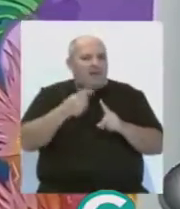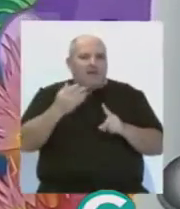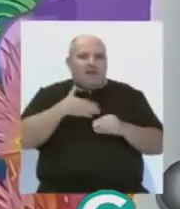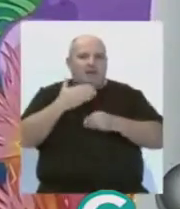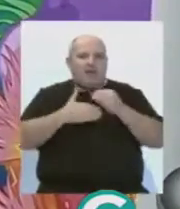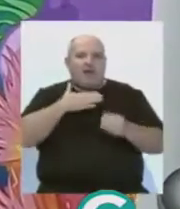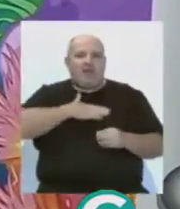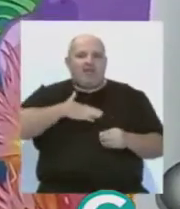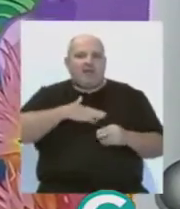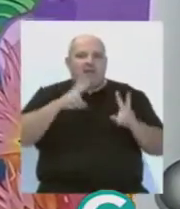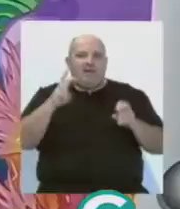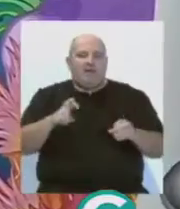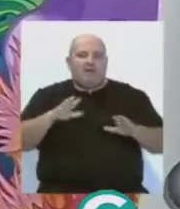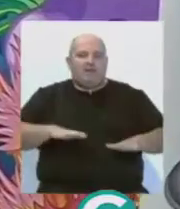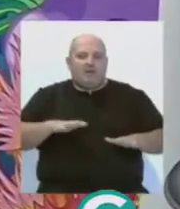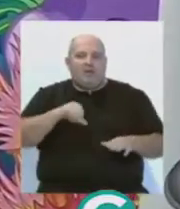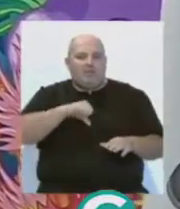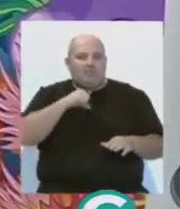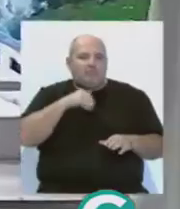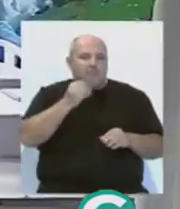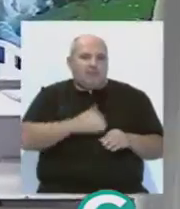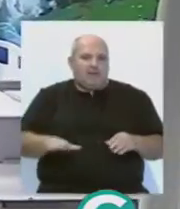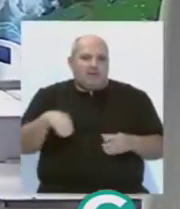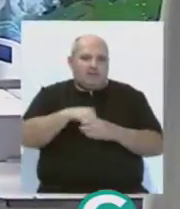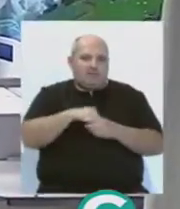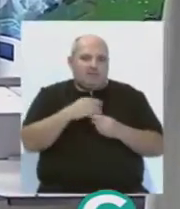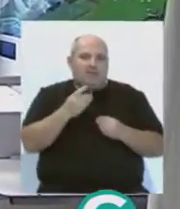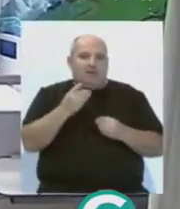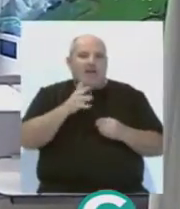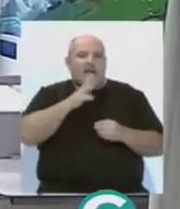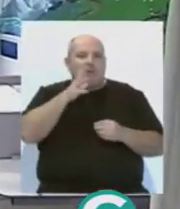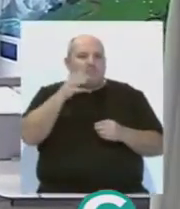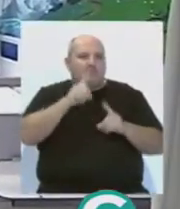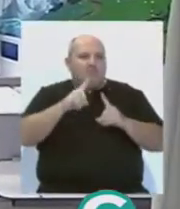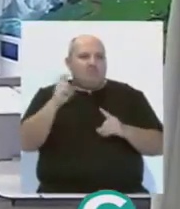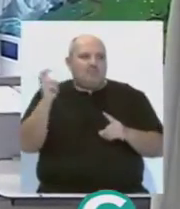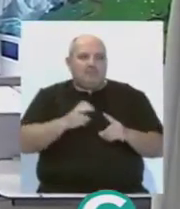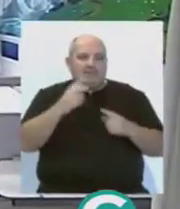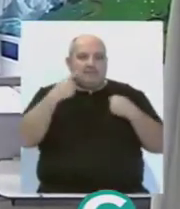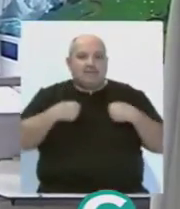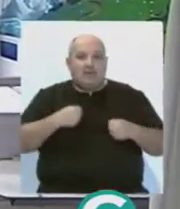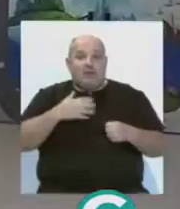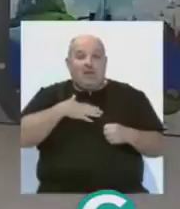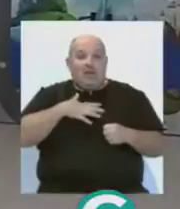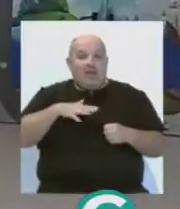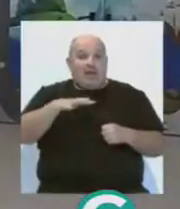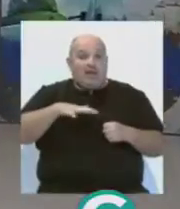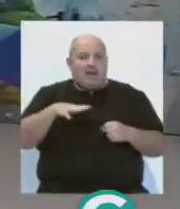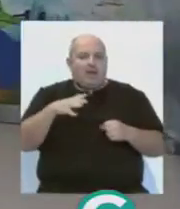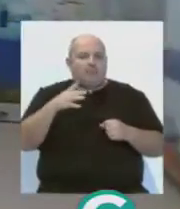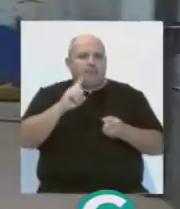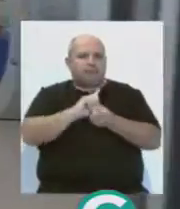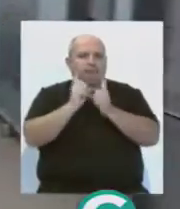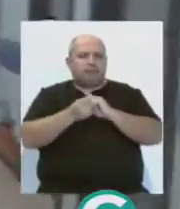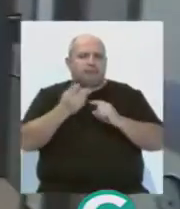de hacer más agradable la estancia a los pequeños que acuden con sus familias a causa de un problema de salud. Esta área asistencial se ha